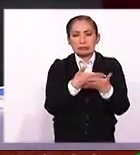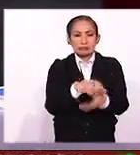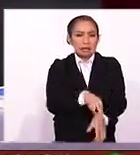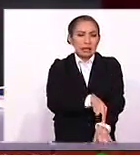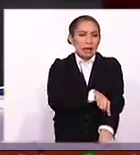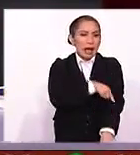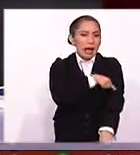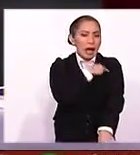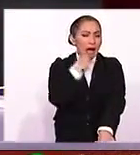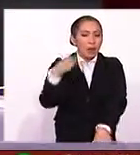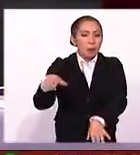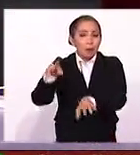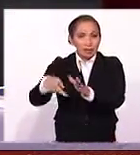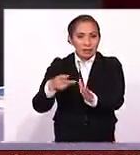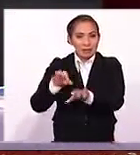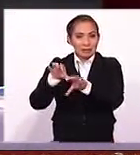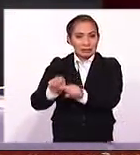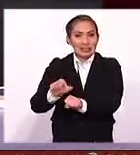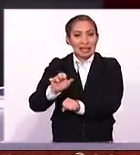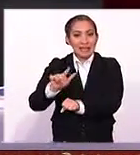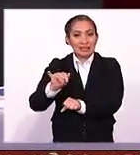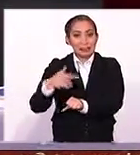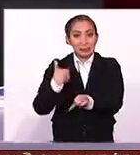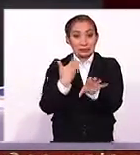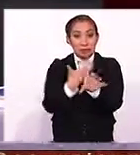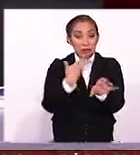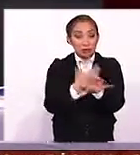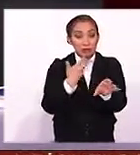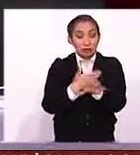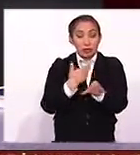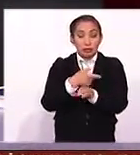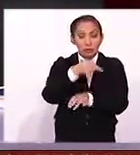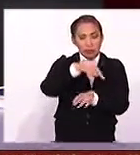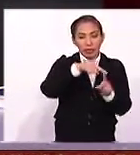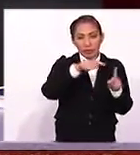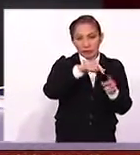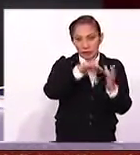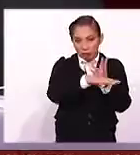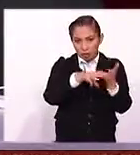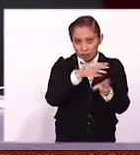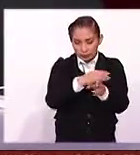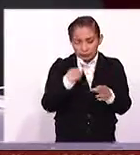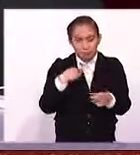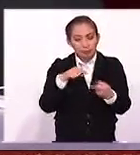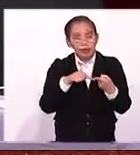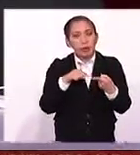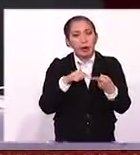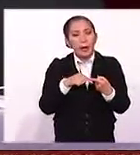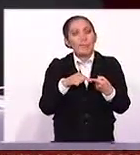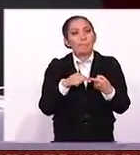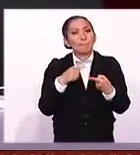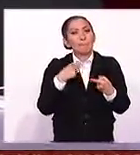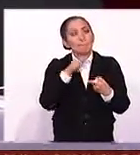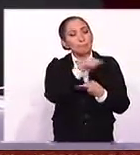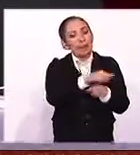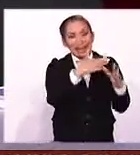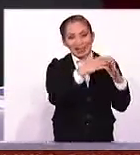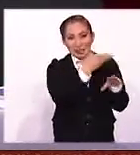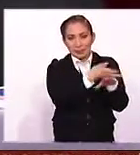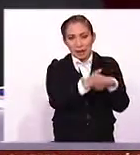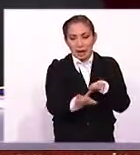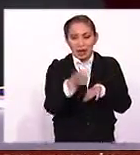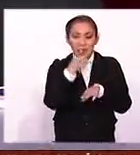la repercusión de la recaptura del Chapo Guzmán en Estados Unidos en varios puntos. Primero, la posición de la Casa